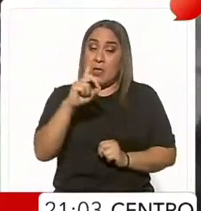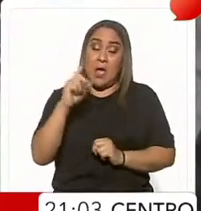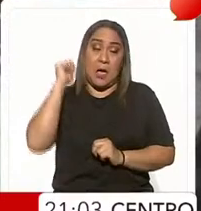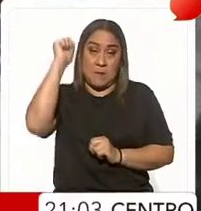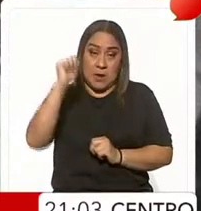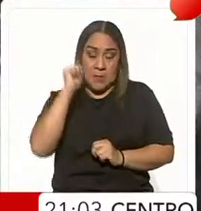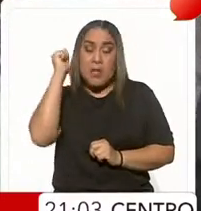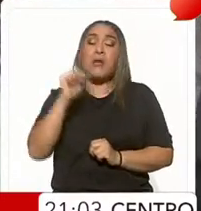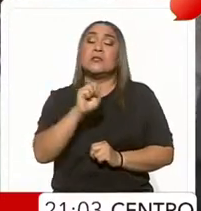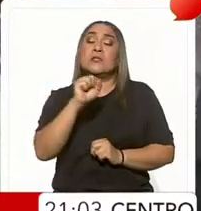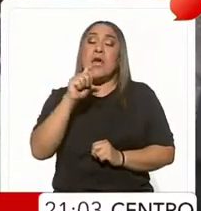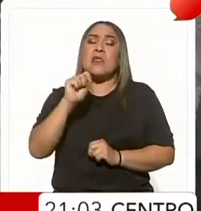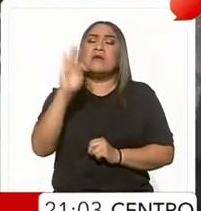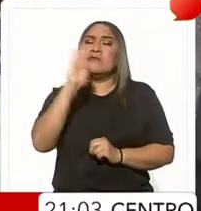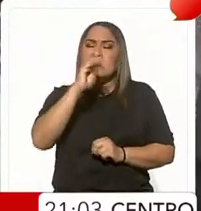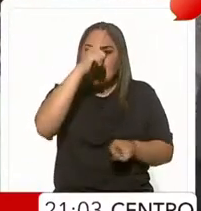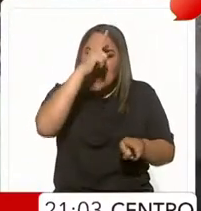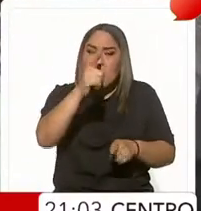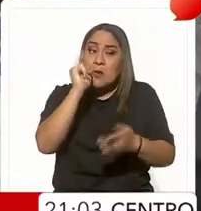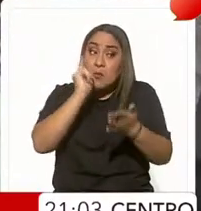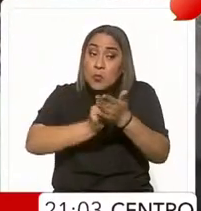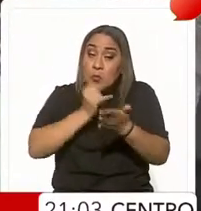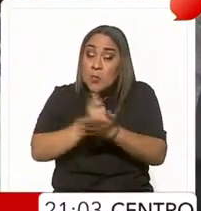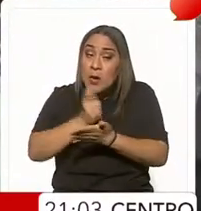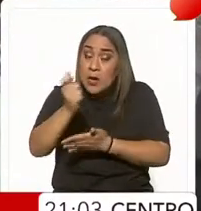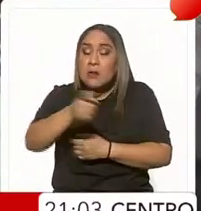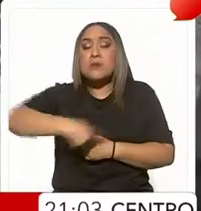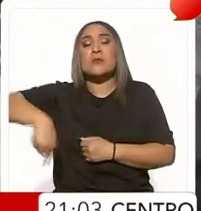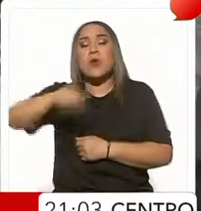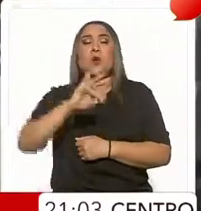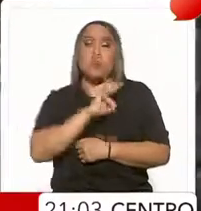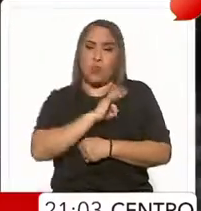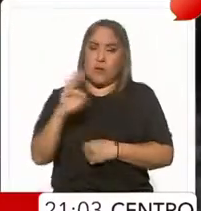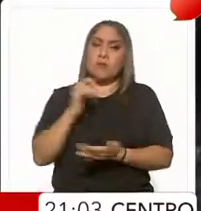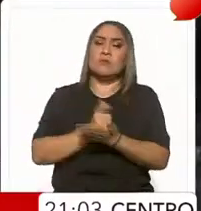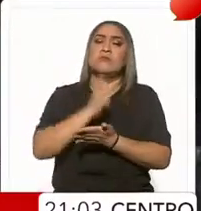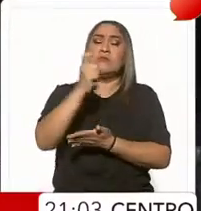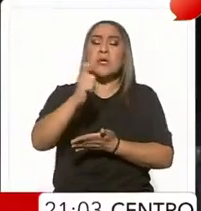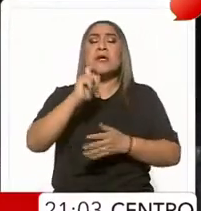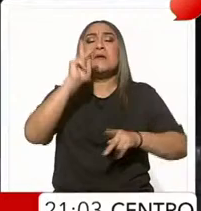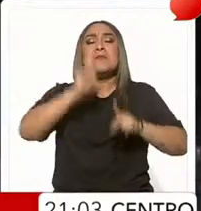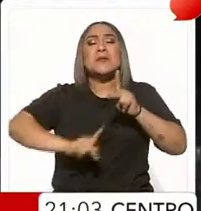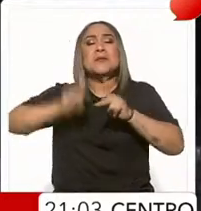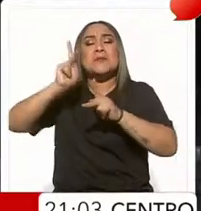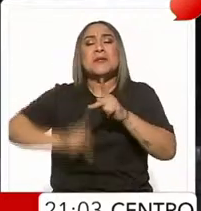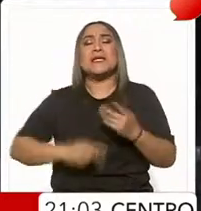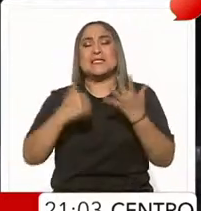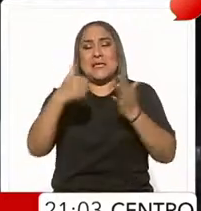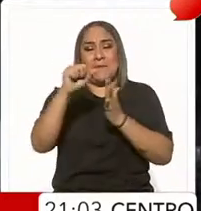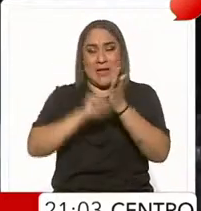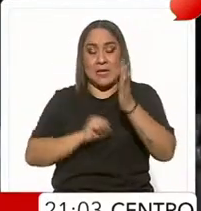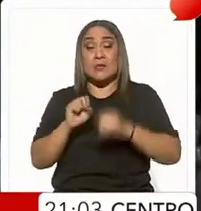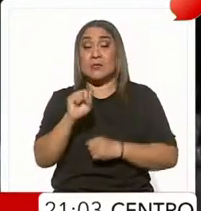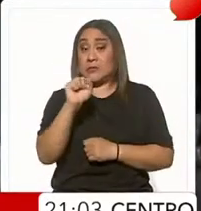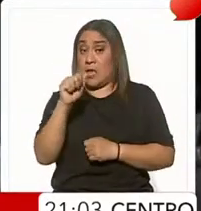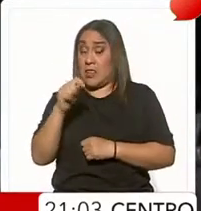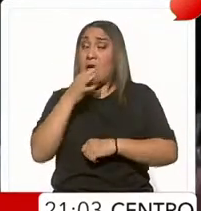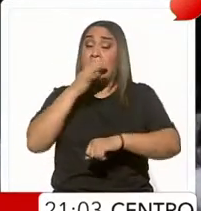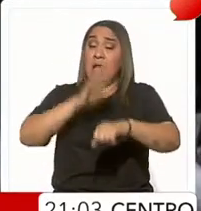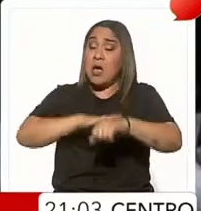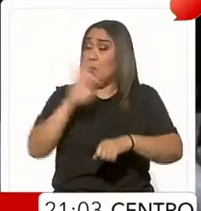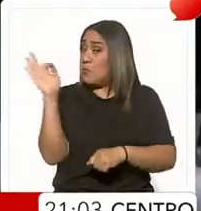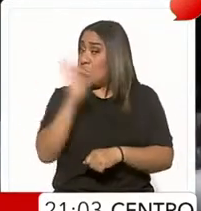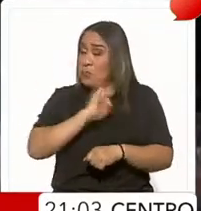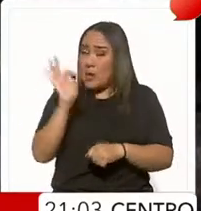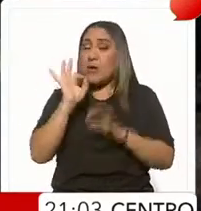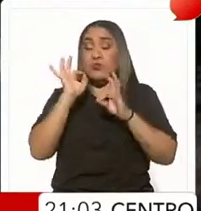informó que si se llega a detectar algún impuesto a pagar, los contribuyentes podrán hacerlo hasta en seis parcialidades. Eso sí, el SAT advirtió que en caso de no